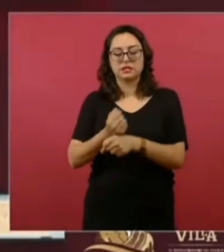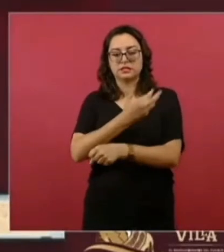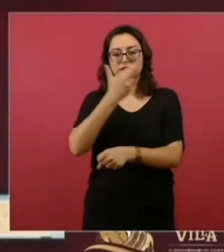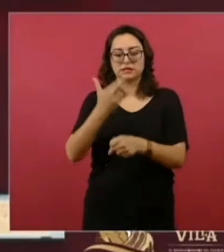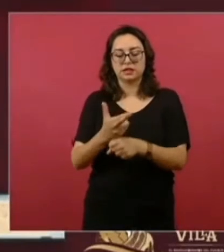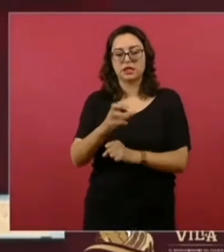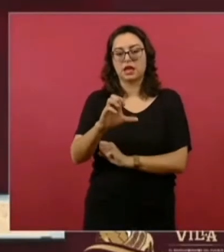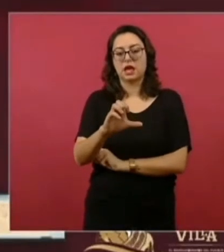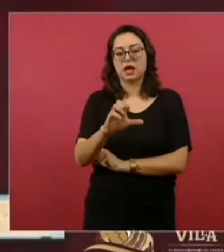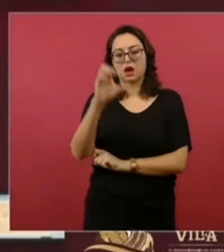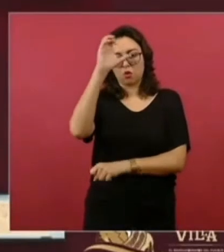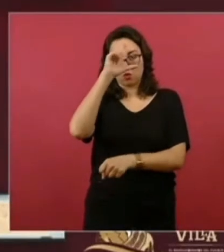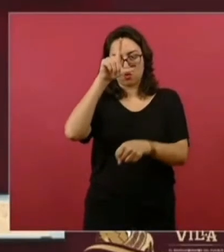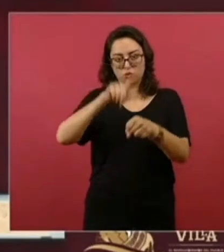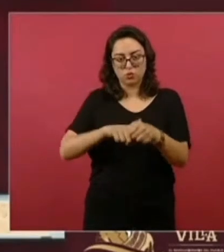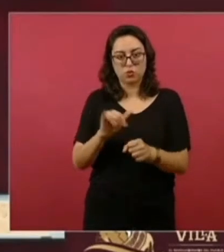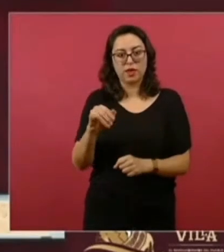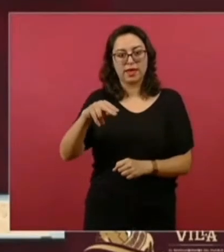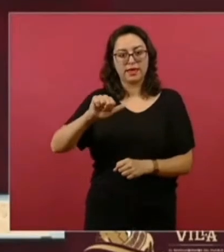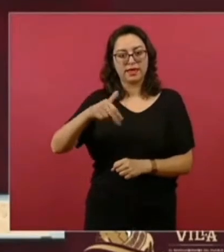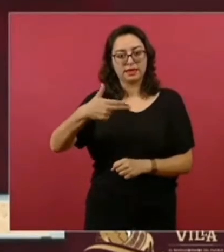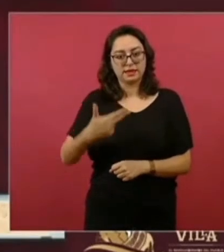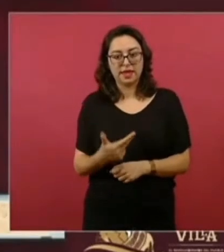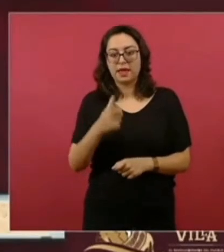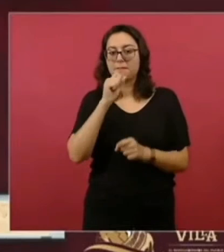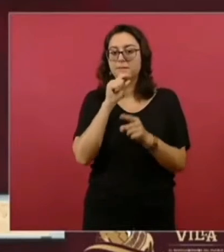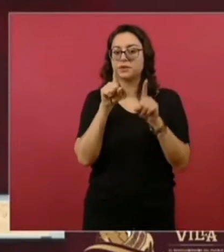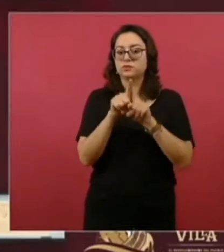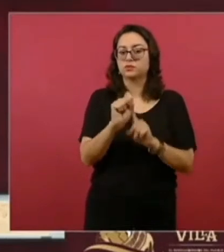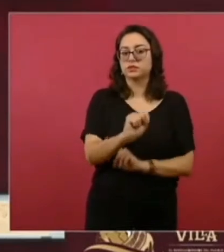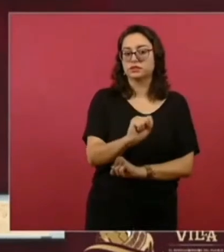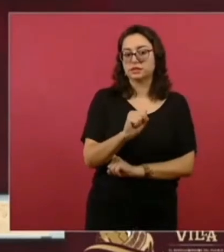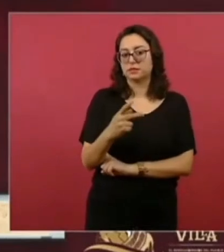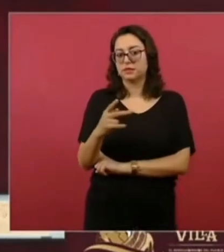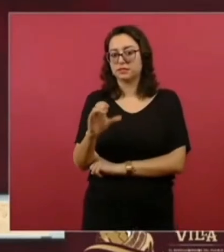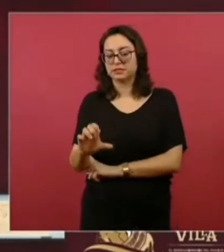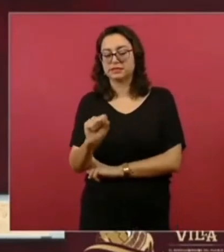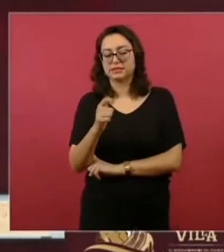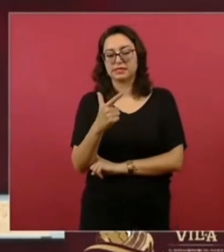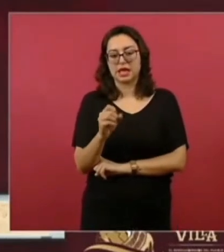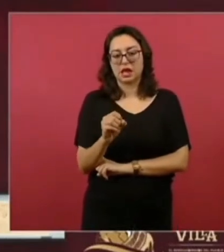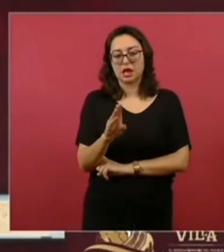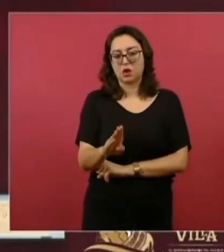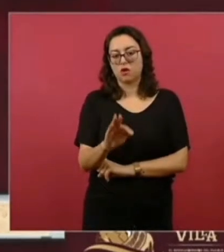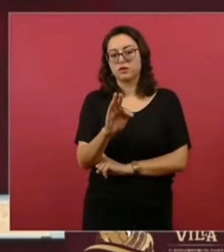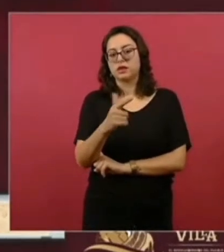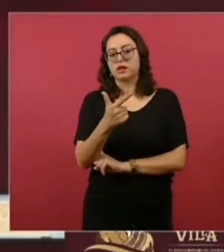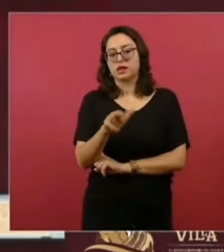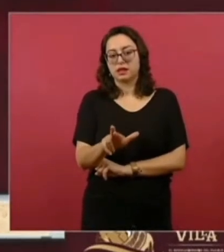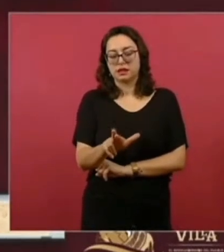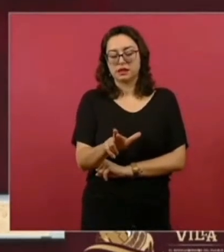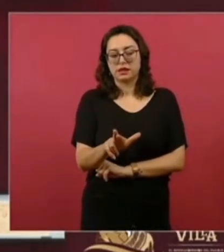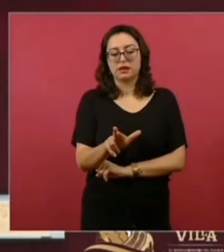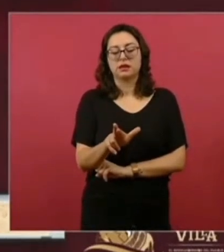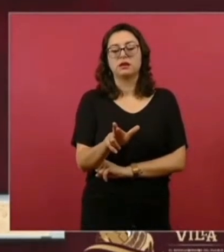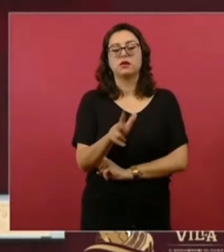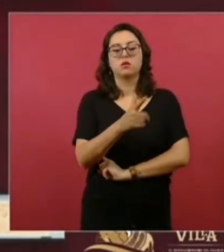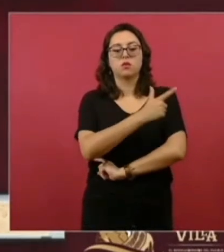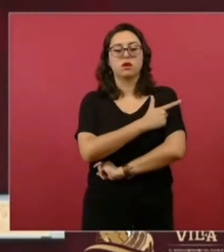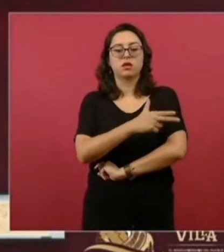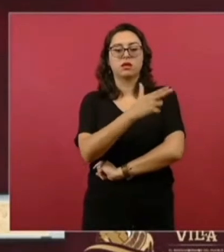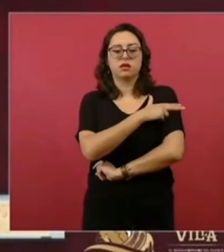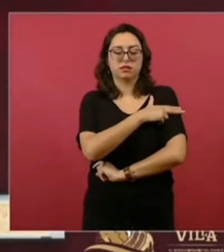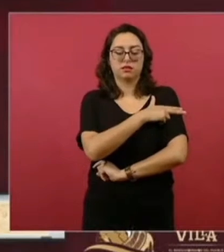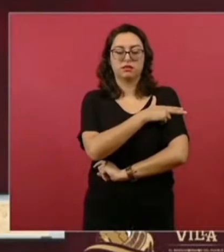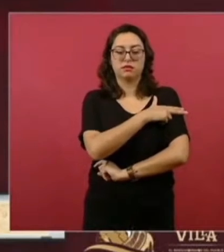del INAH, con la Secretaría de Seguridad y Protección Ciudadana, la Secretaría de Gobernación, la Fiscalía General de la República, la Guardia